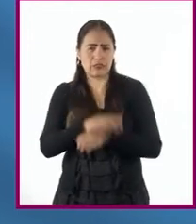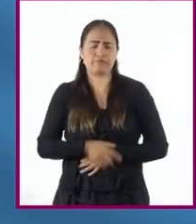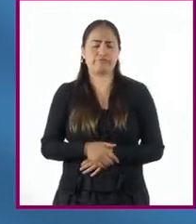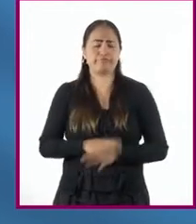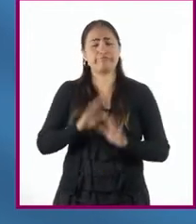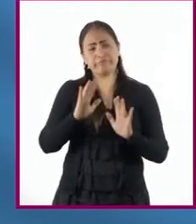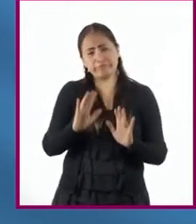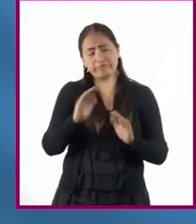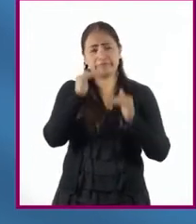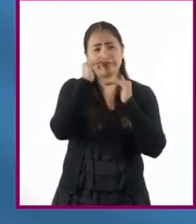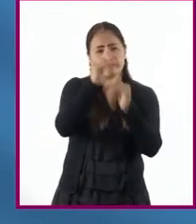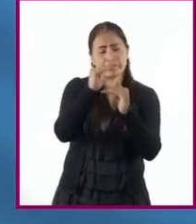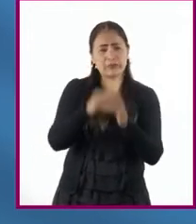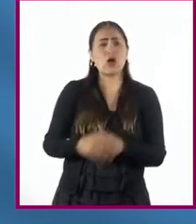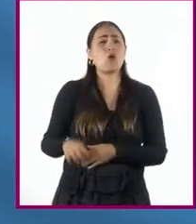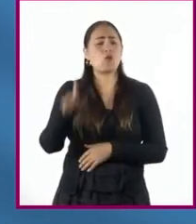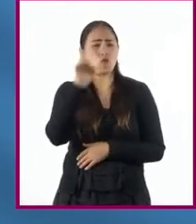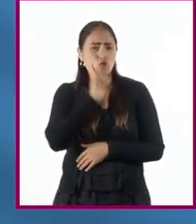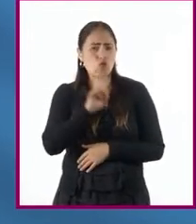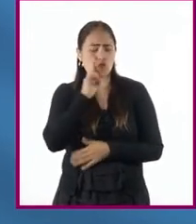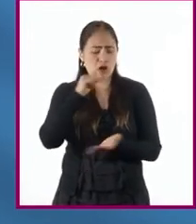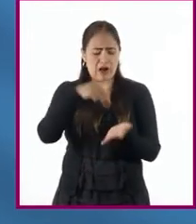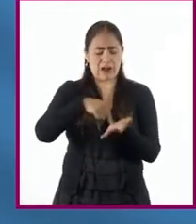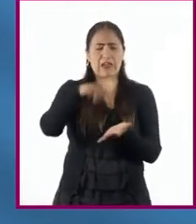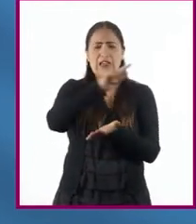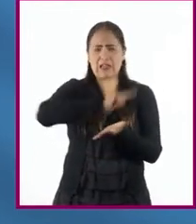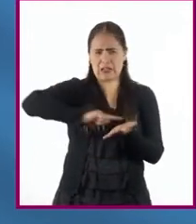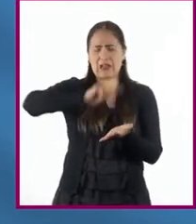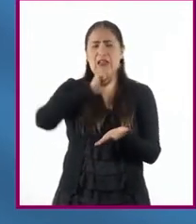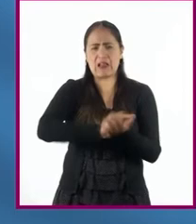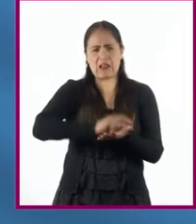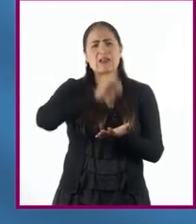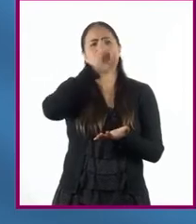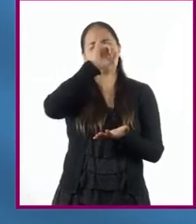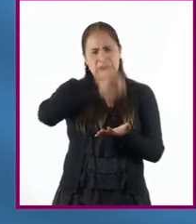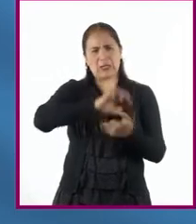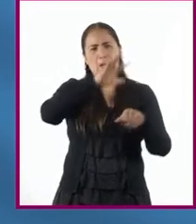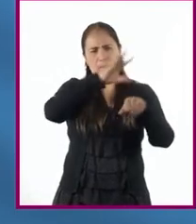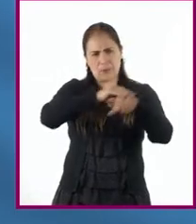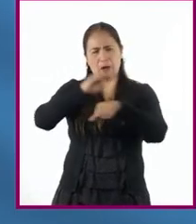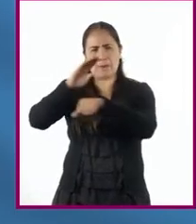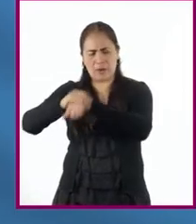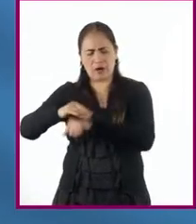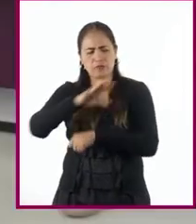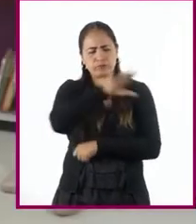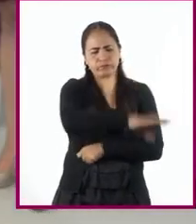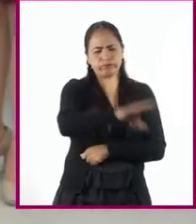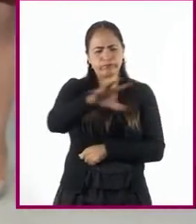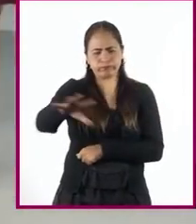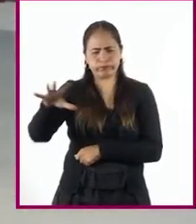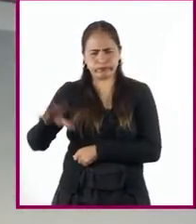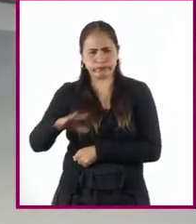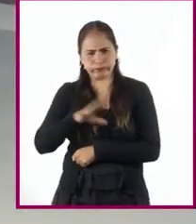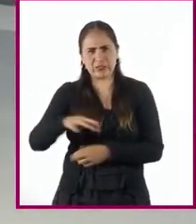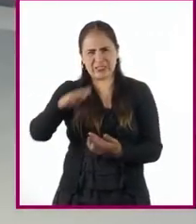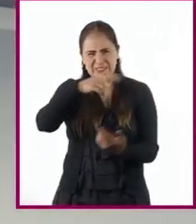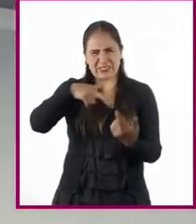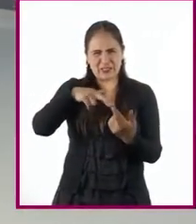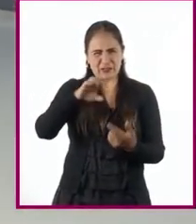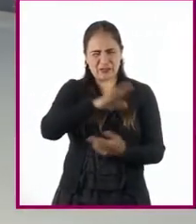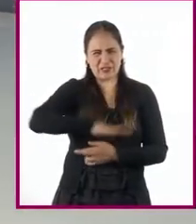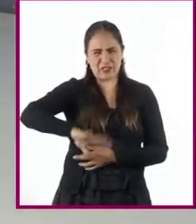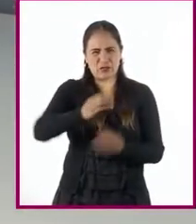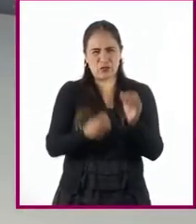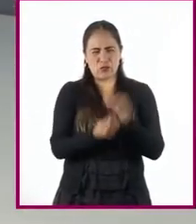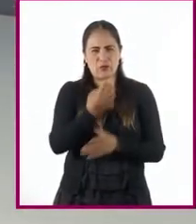restricciones, las excepciones legales continuaron ocurriendo en los distintos reinos hispanos. En suma,